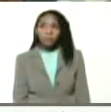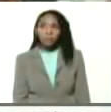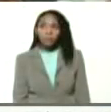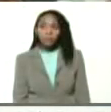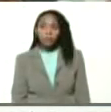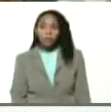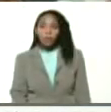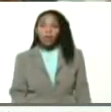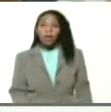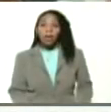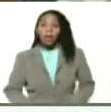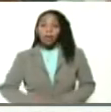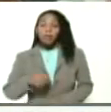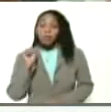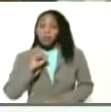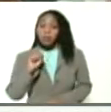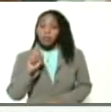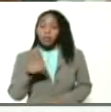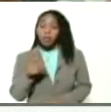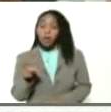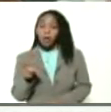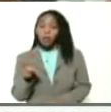que estudiar, si no,